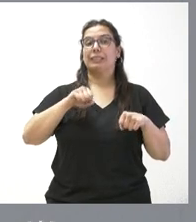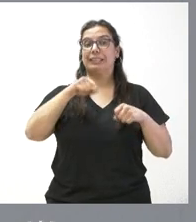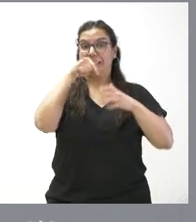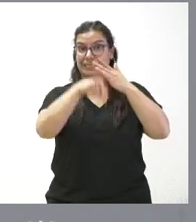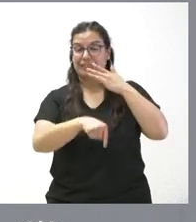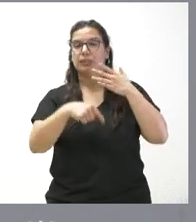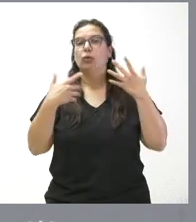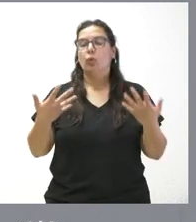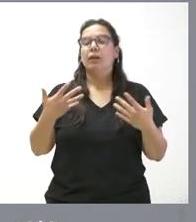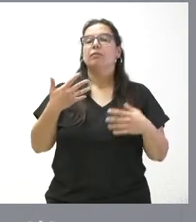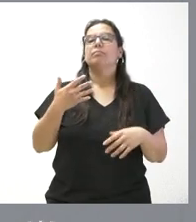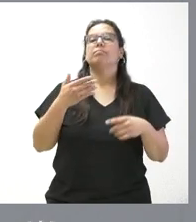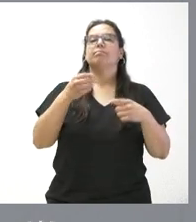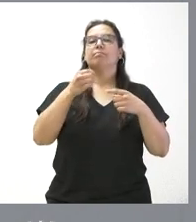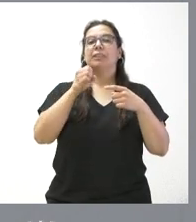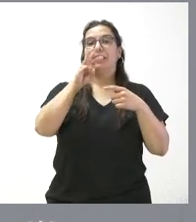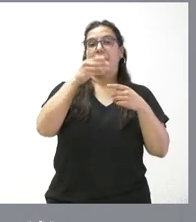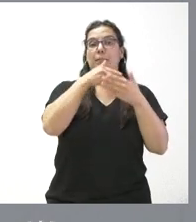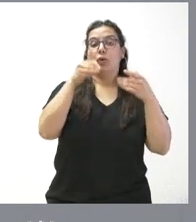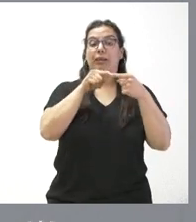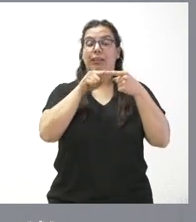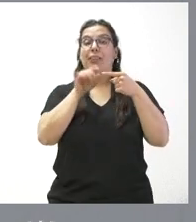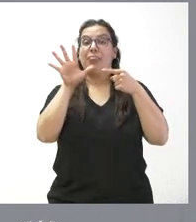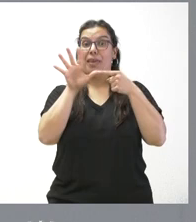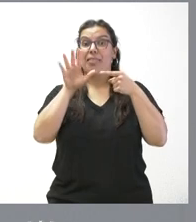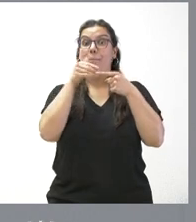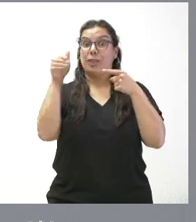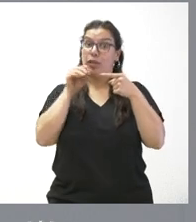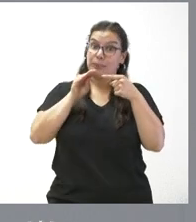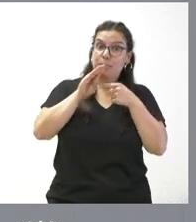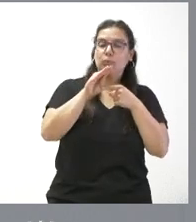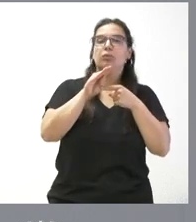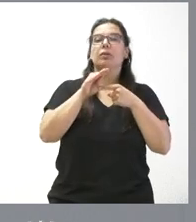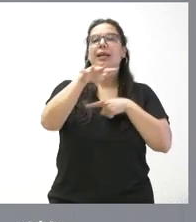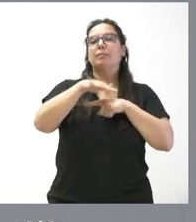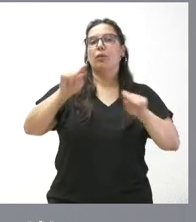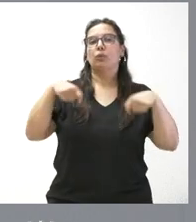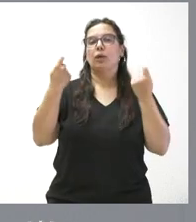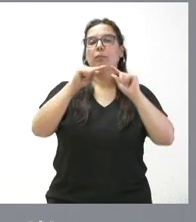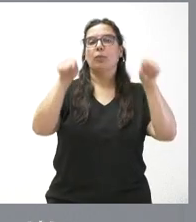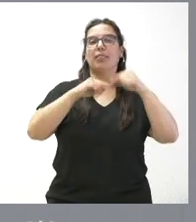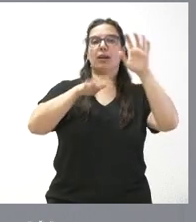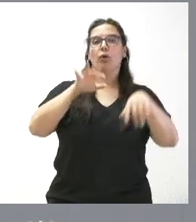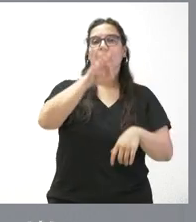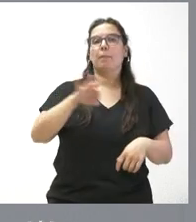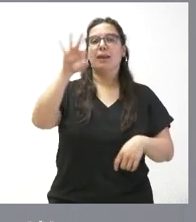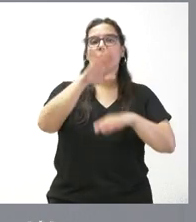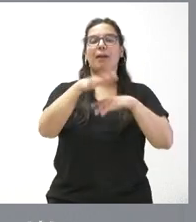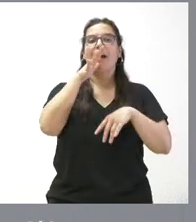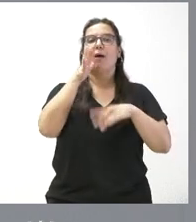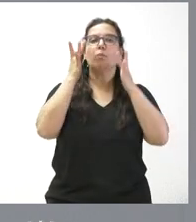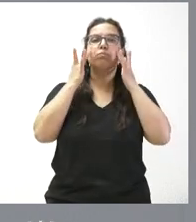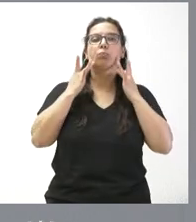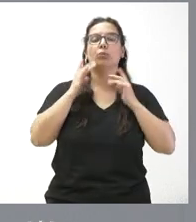hecho de que se invierten cerca de 10 millones de euros en espacios naturales de las provincias de León y Palencia para depuración de las aguas, en